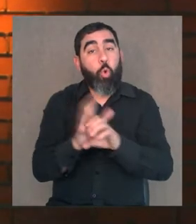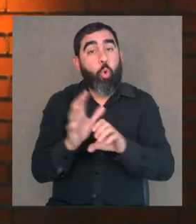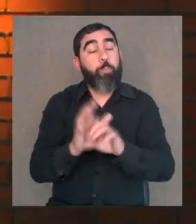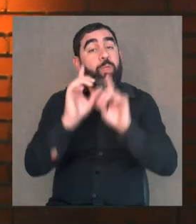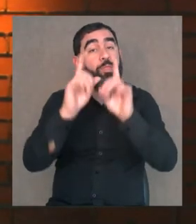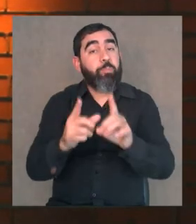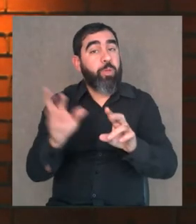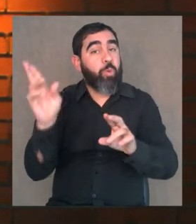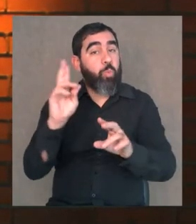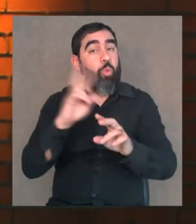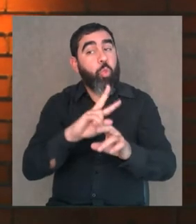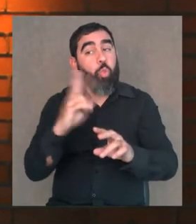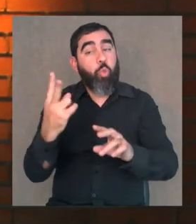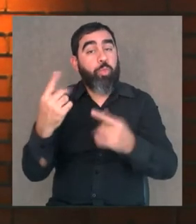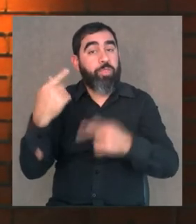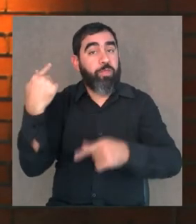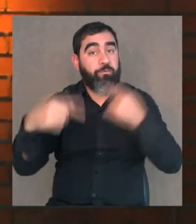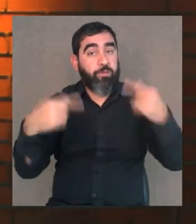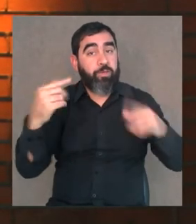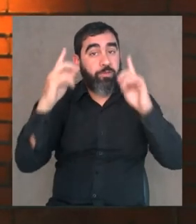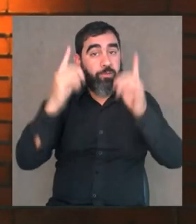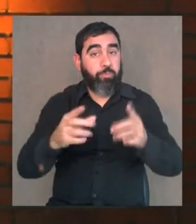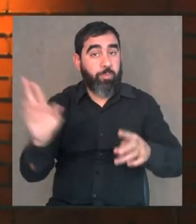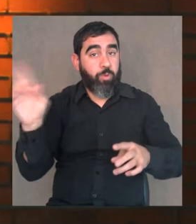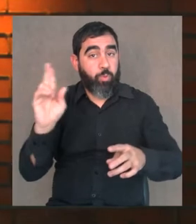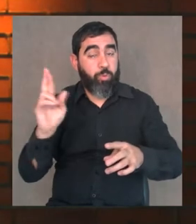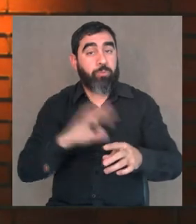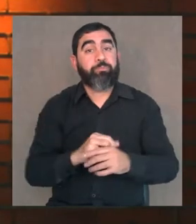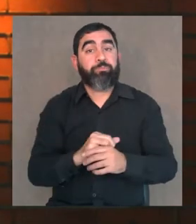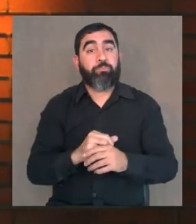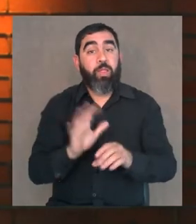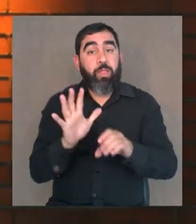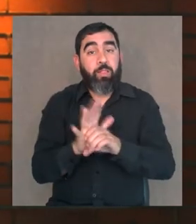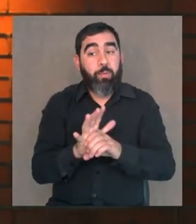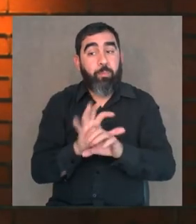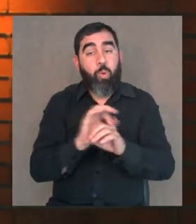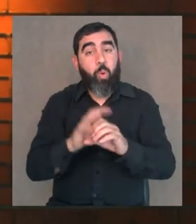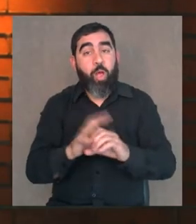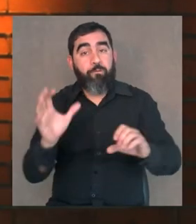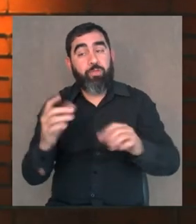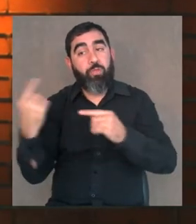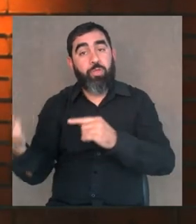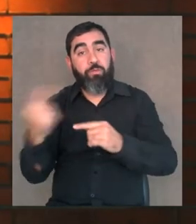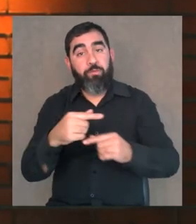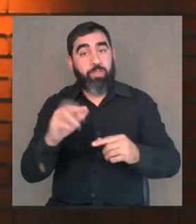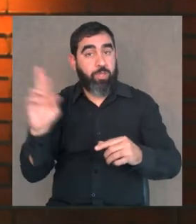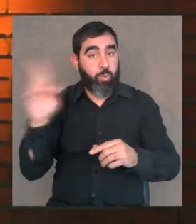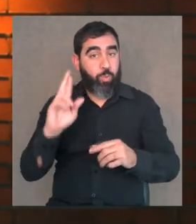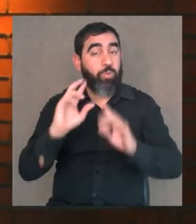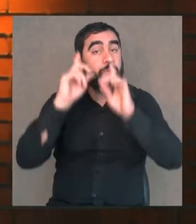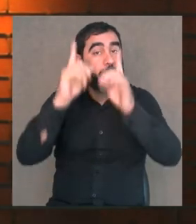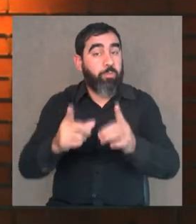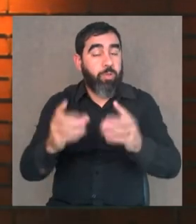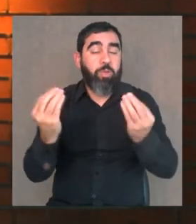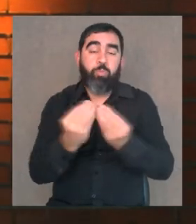tenemos dos sonidos distintos. Tapado y abierto. También